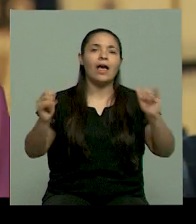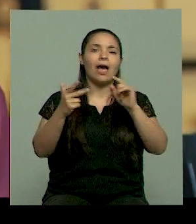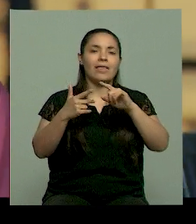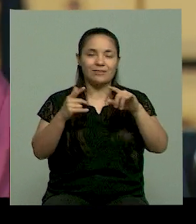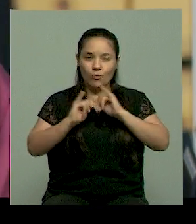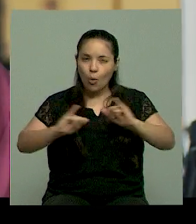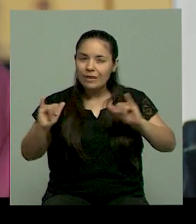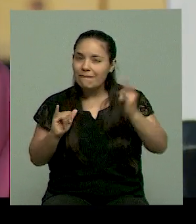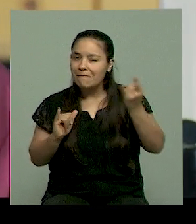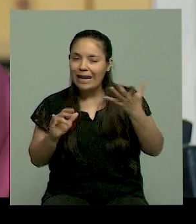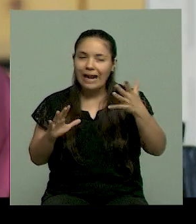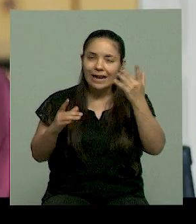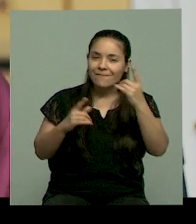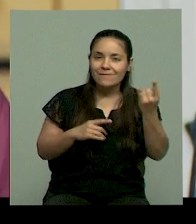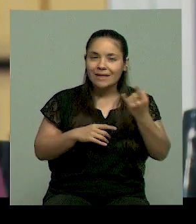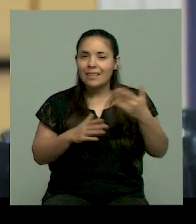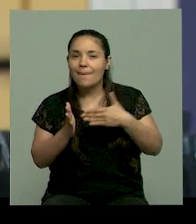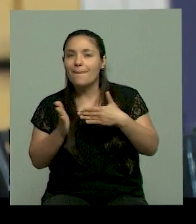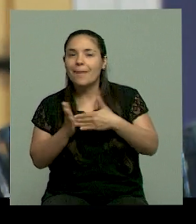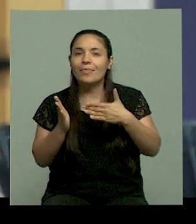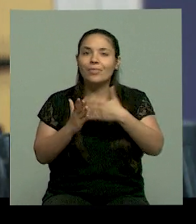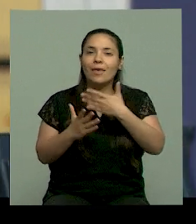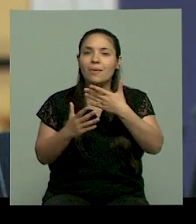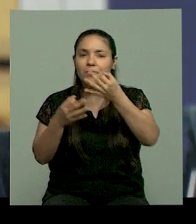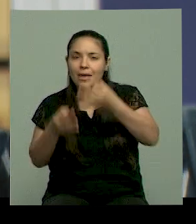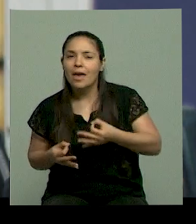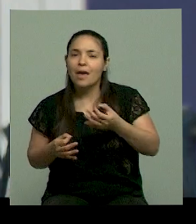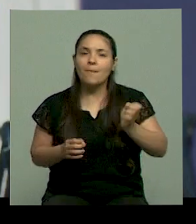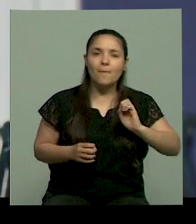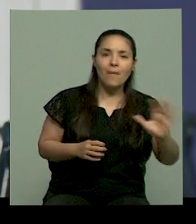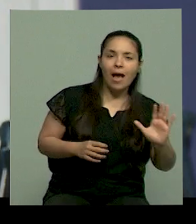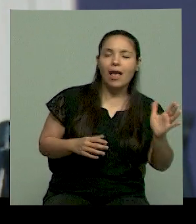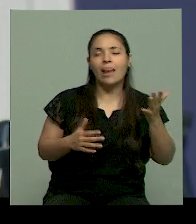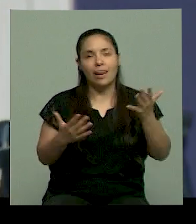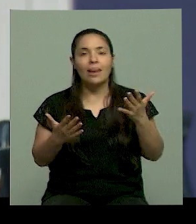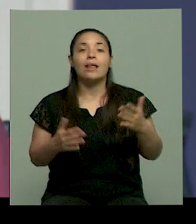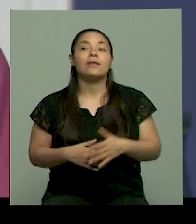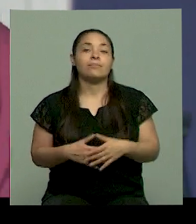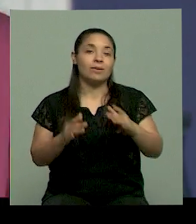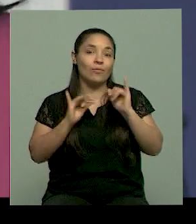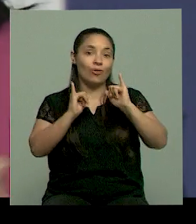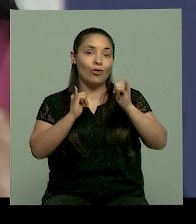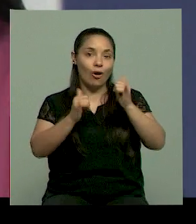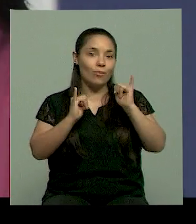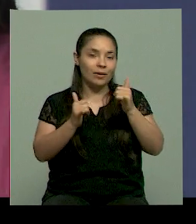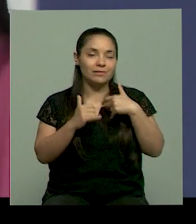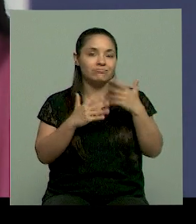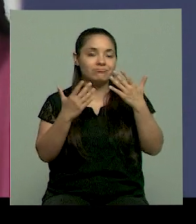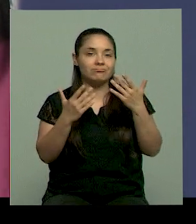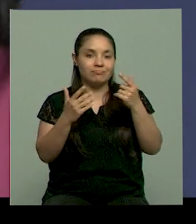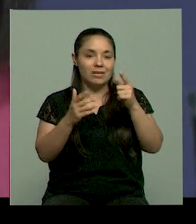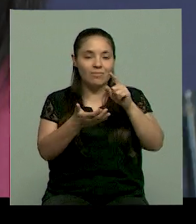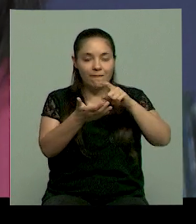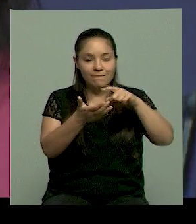engañosas, que depende de cómo se interpretan, si son buenas o malas, o útiles o no. Y bueno, los adolescentes tienen como mucha apertura para